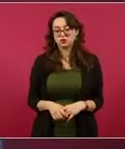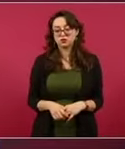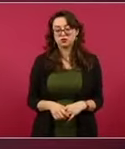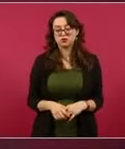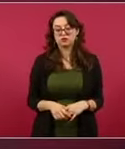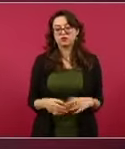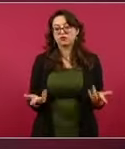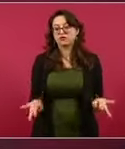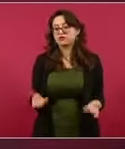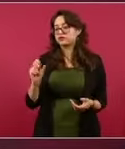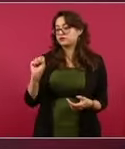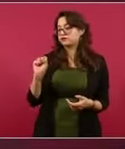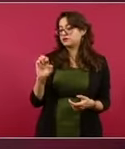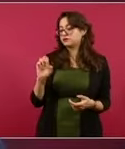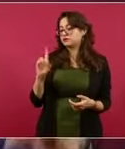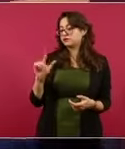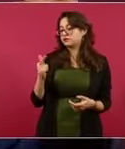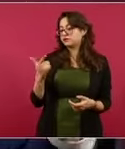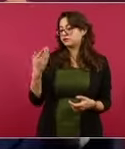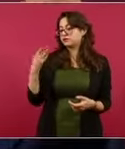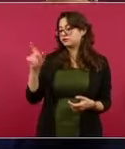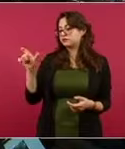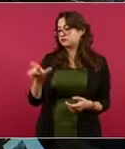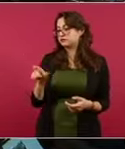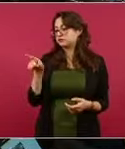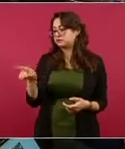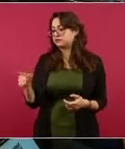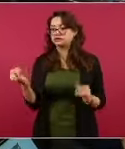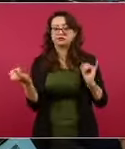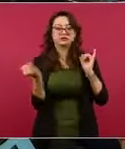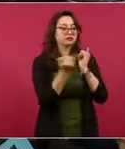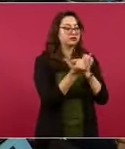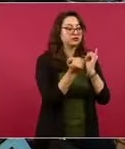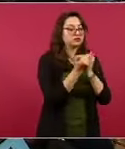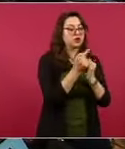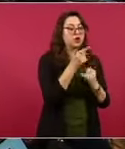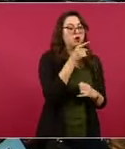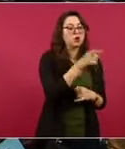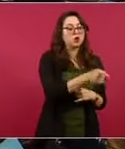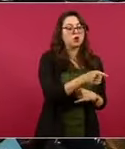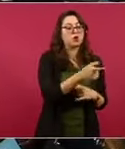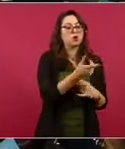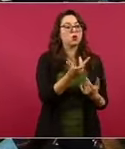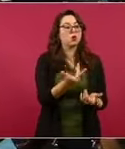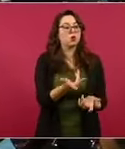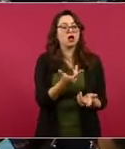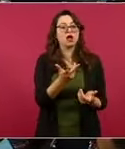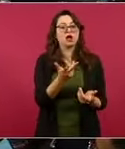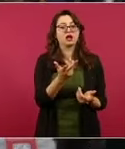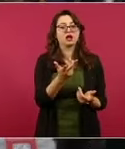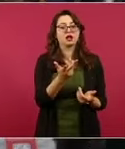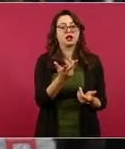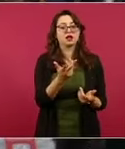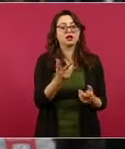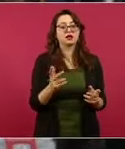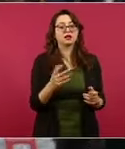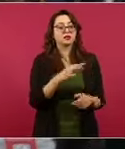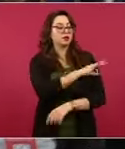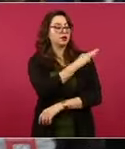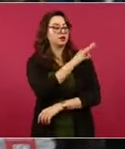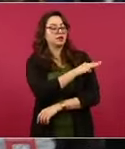caso de Segalmex, ahora tú hablas del caso de las vacunas, de los